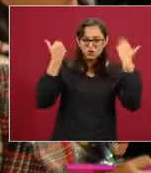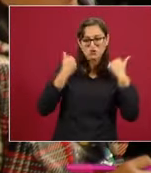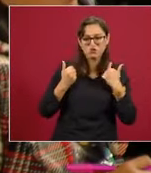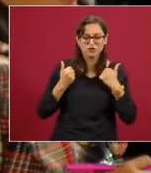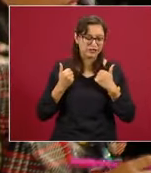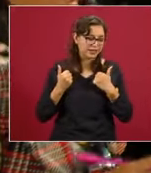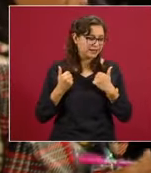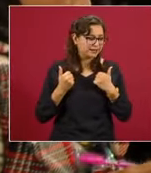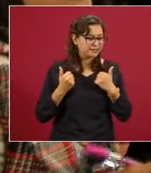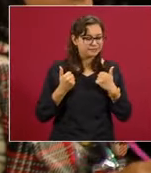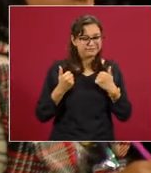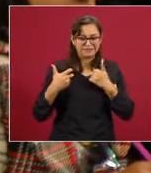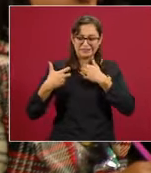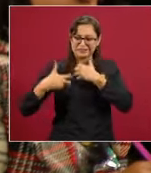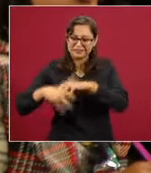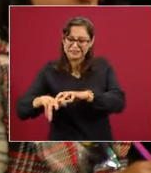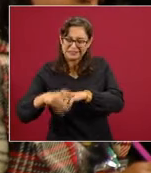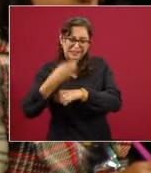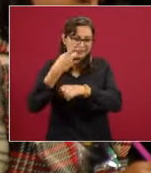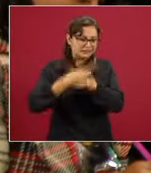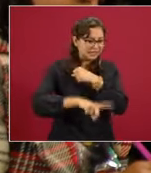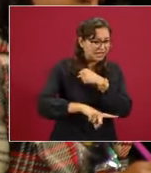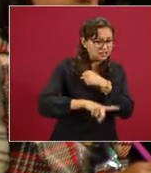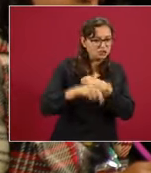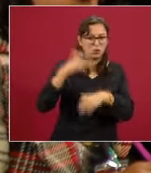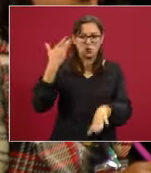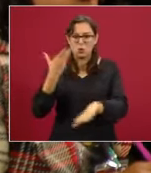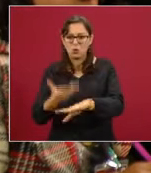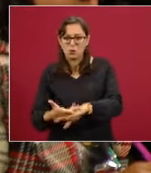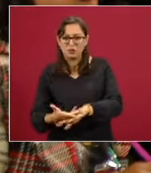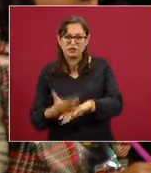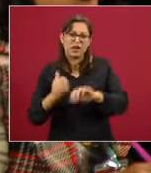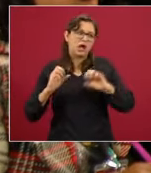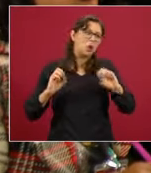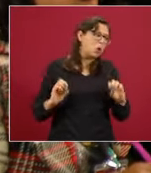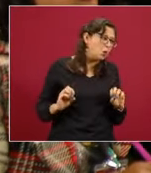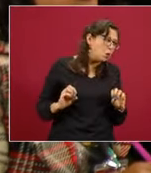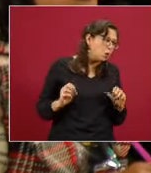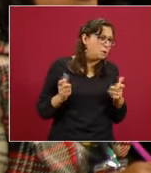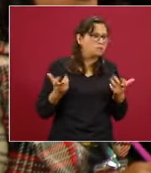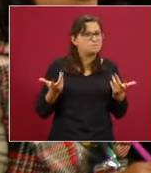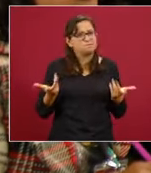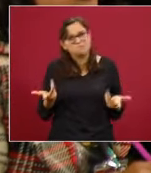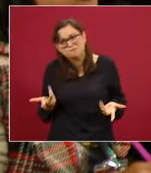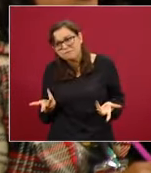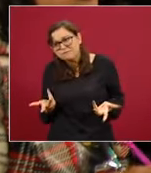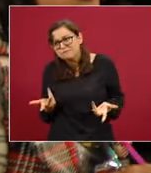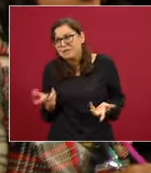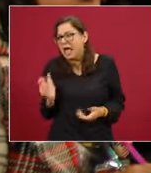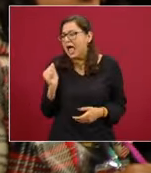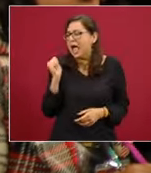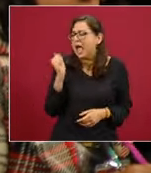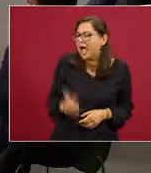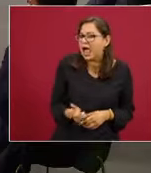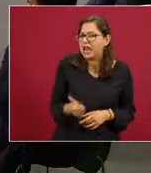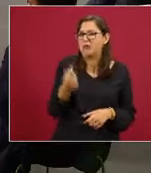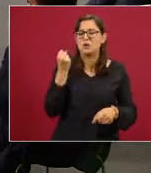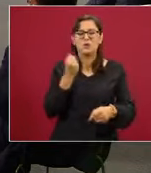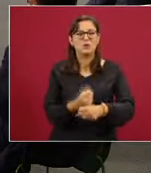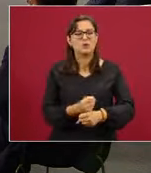tanto afectan o qué tanto impactan estas manifestaciones en